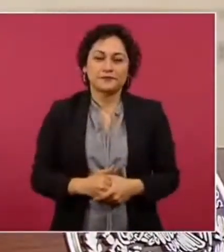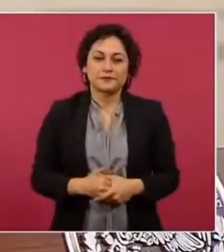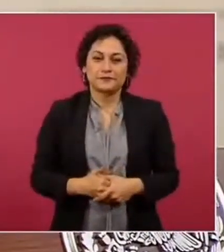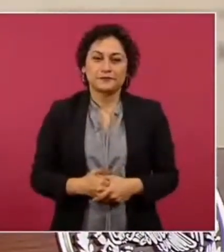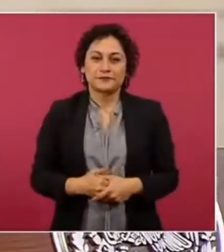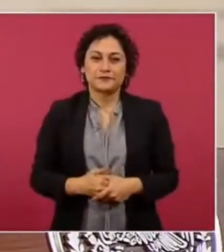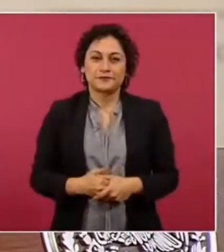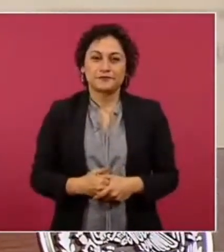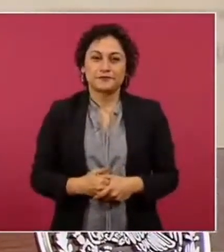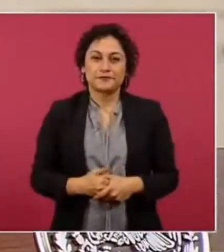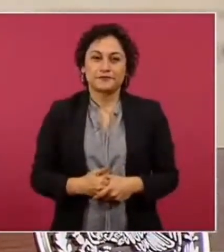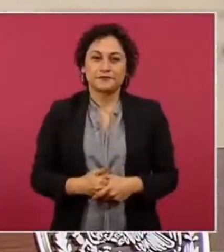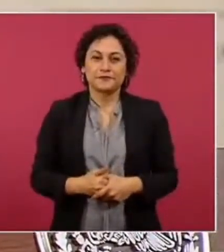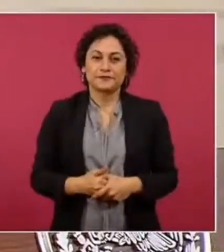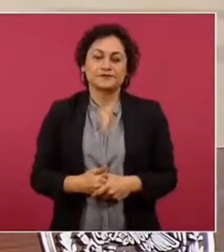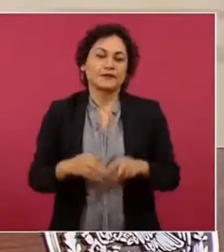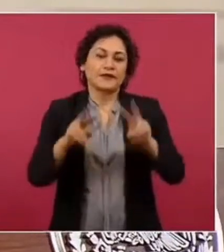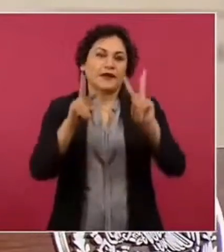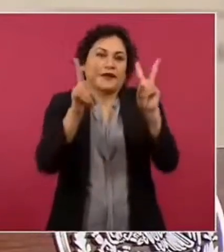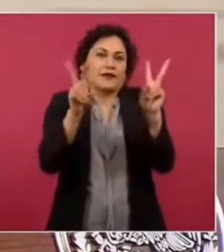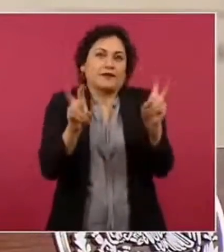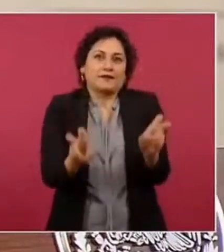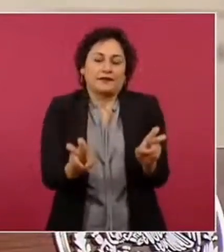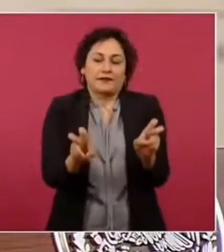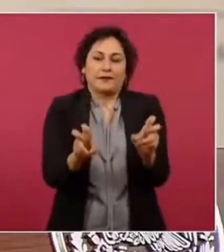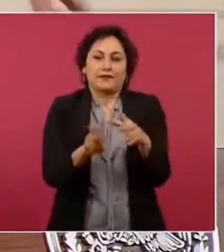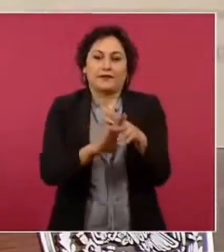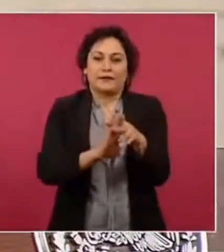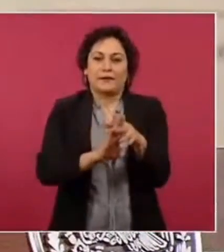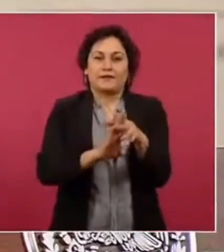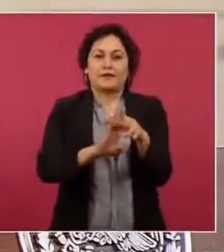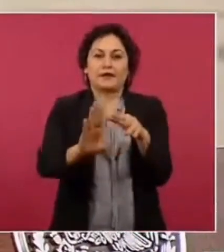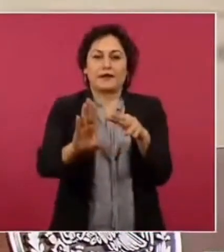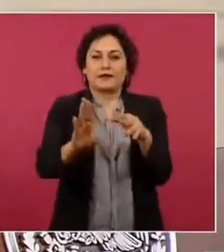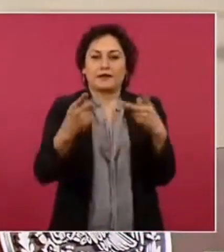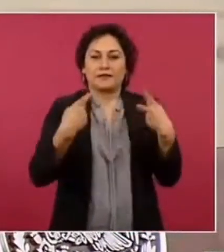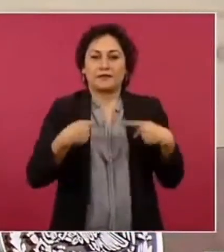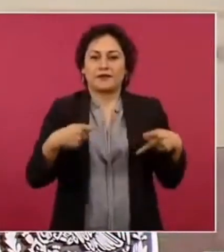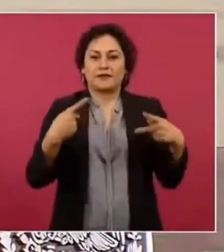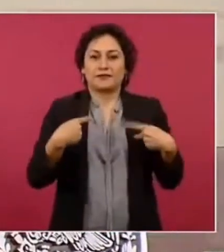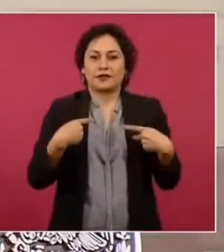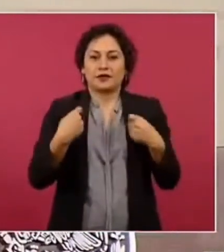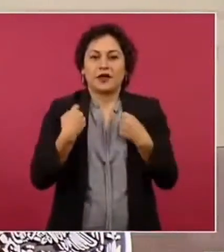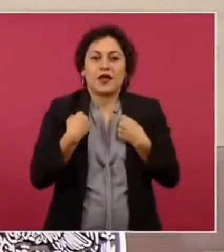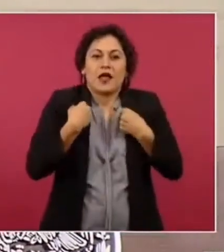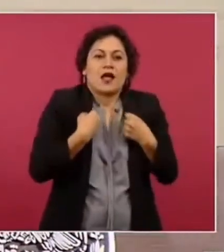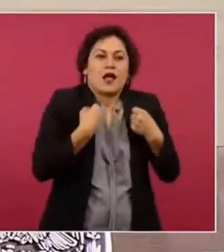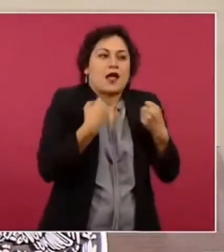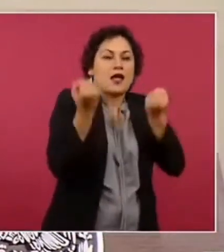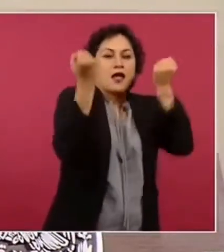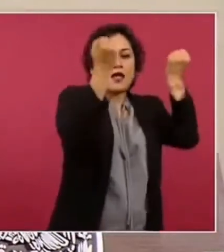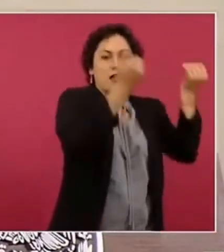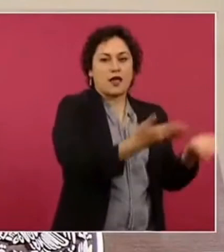los migrantes llevan la droga llevan el fentanil